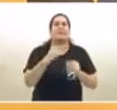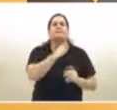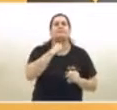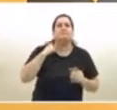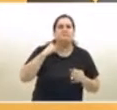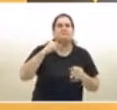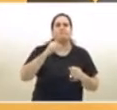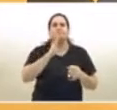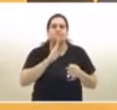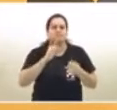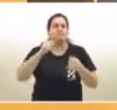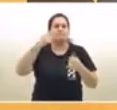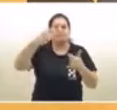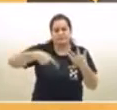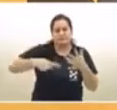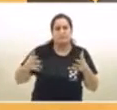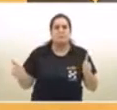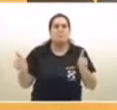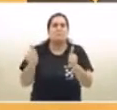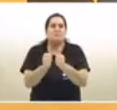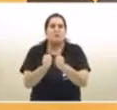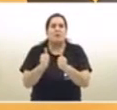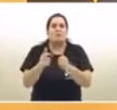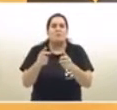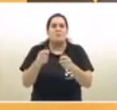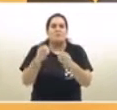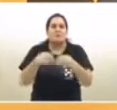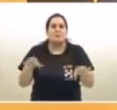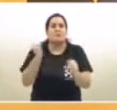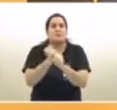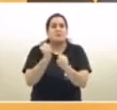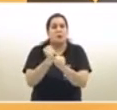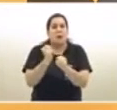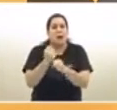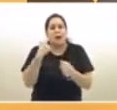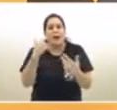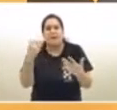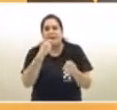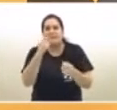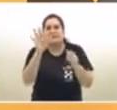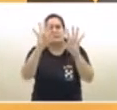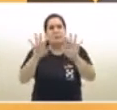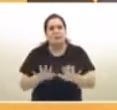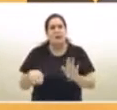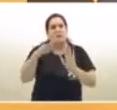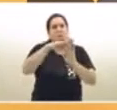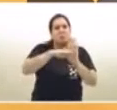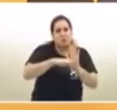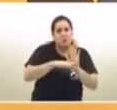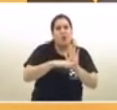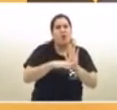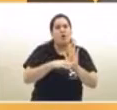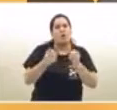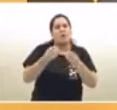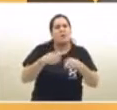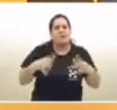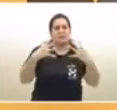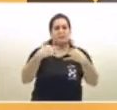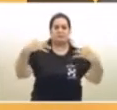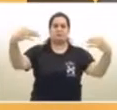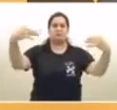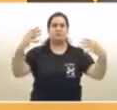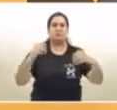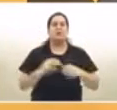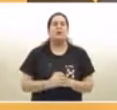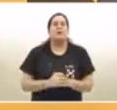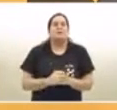protocolos que les permitan la realización de algunas celebraciones, obviamente con capacidad limitada. Esto lo vamos a transformar en